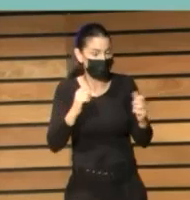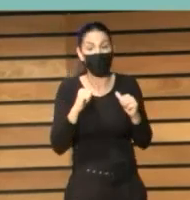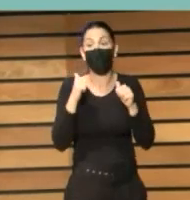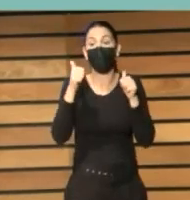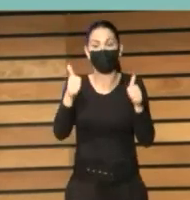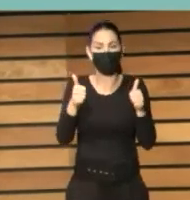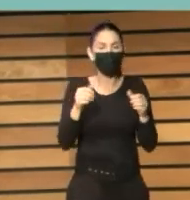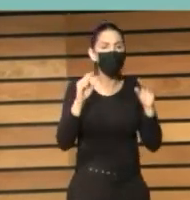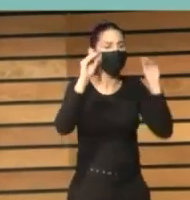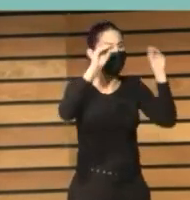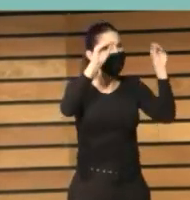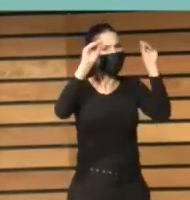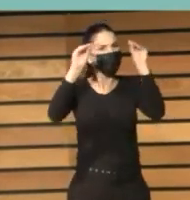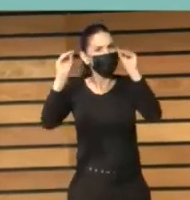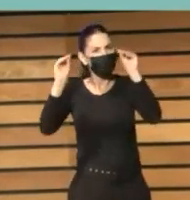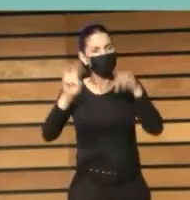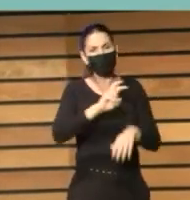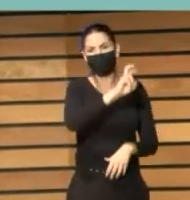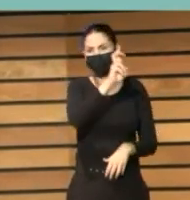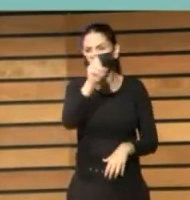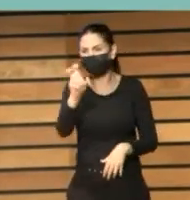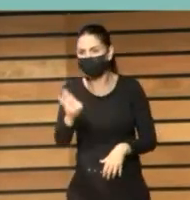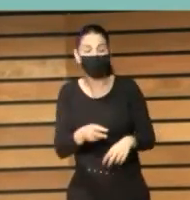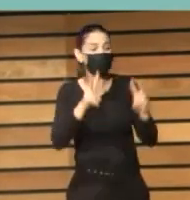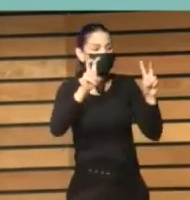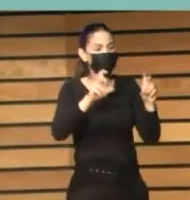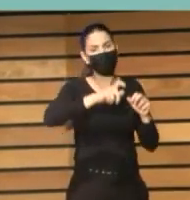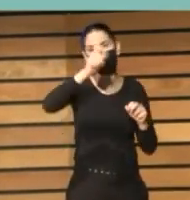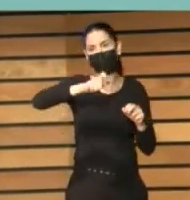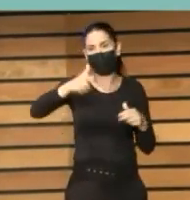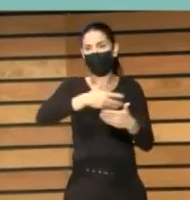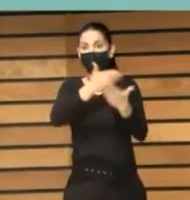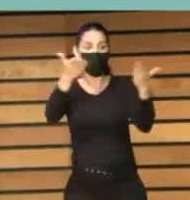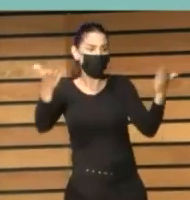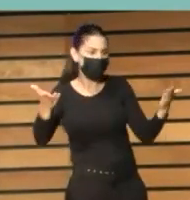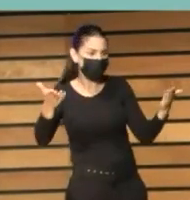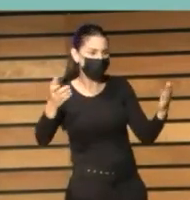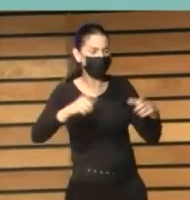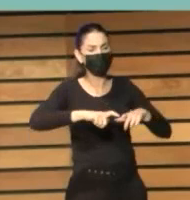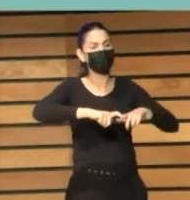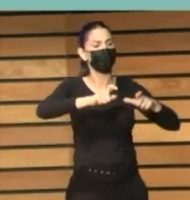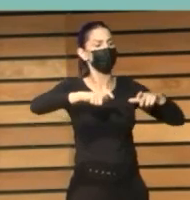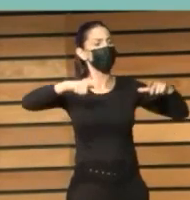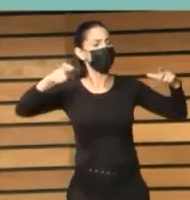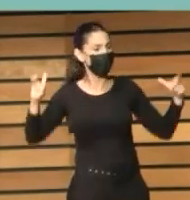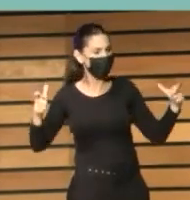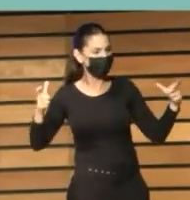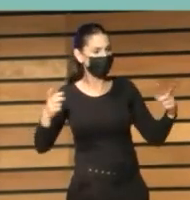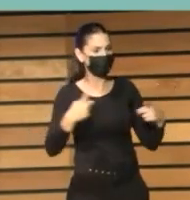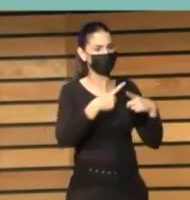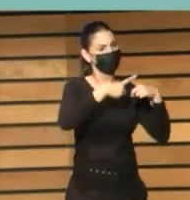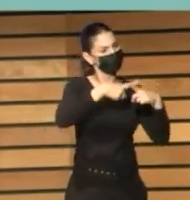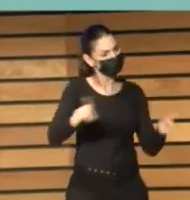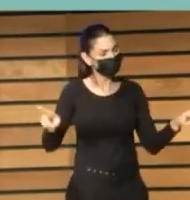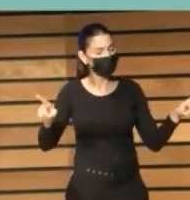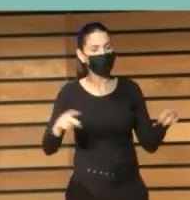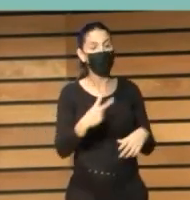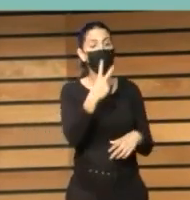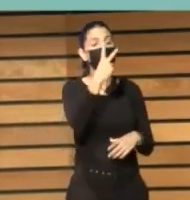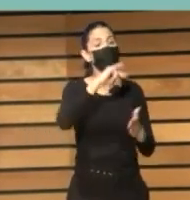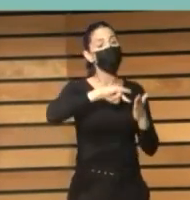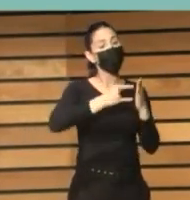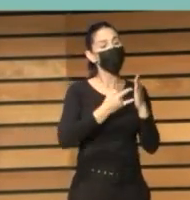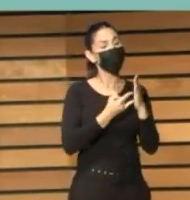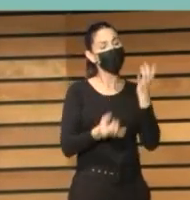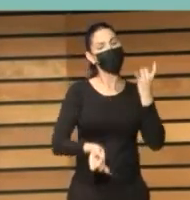conjunto de formaciones que hemos llamado de ciudadanía más amplias, más diversas. Y luego, dos programas también